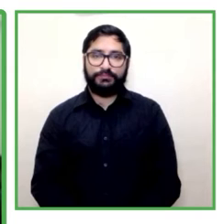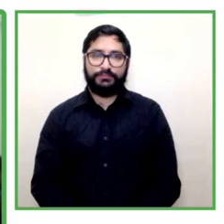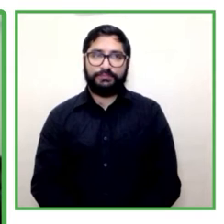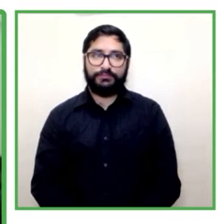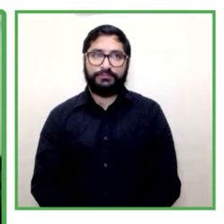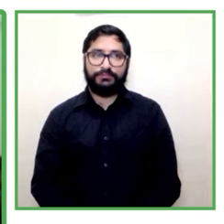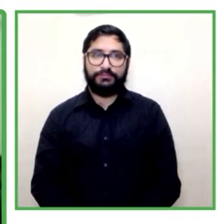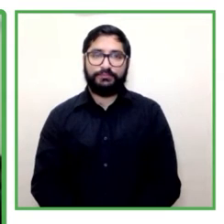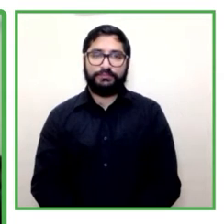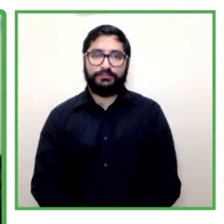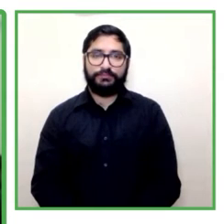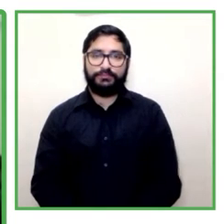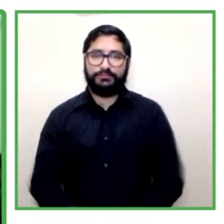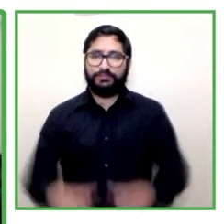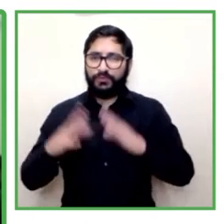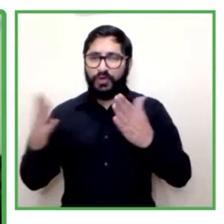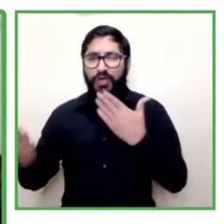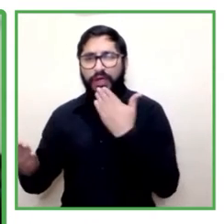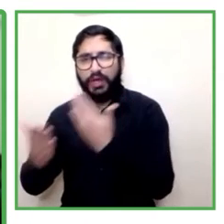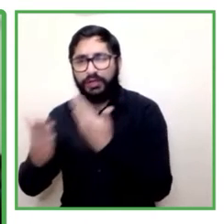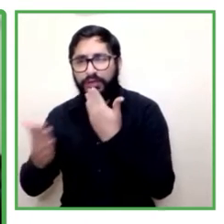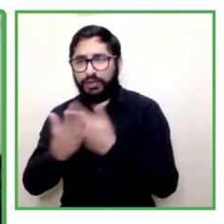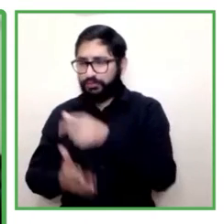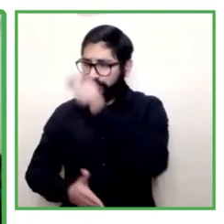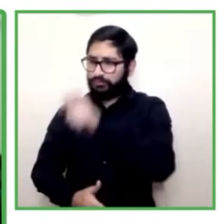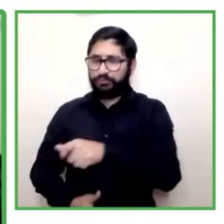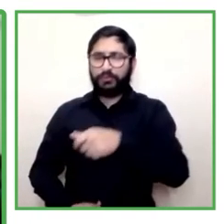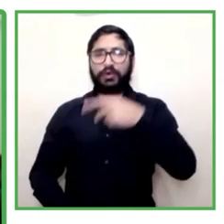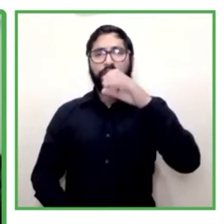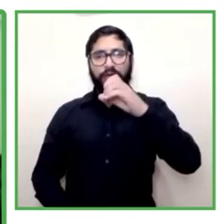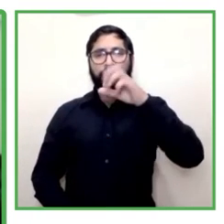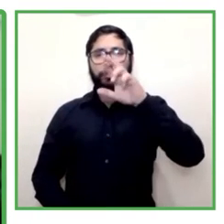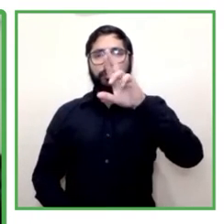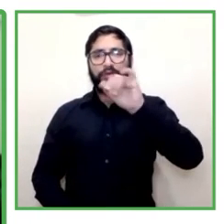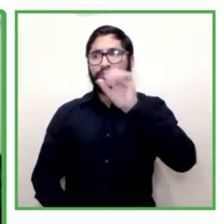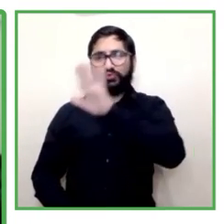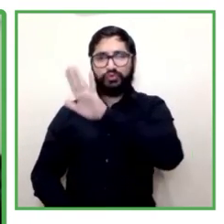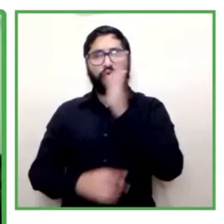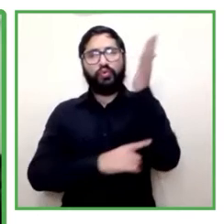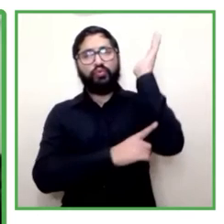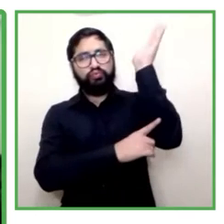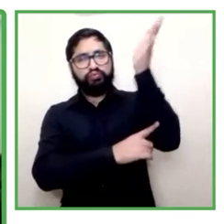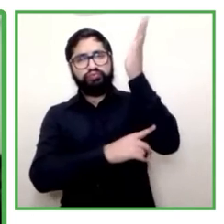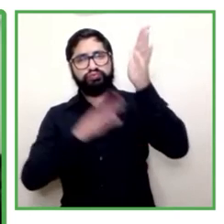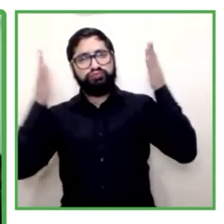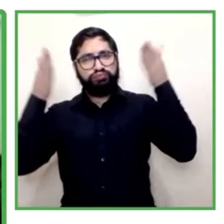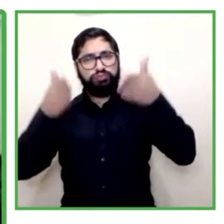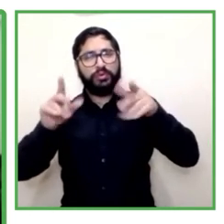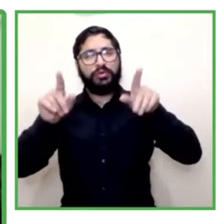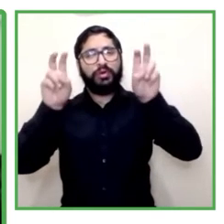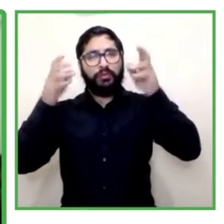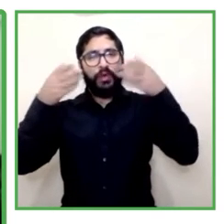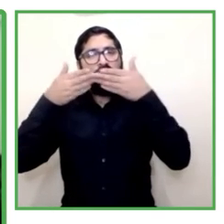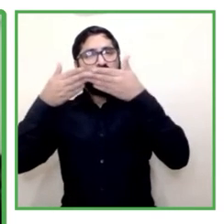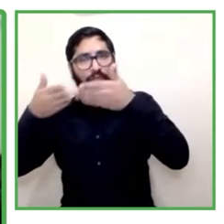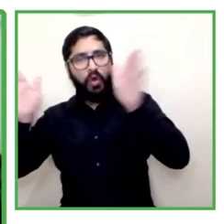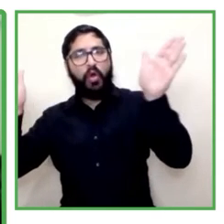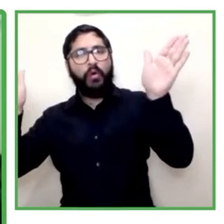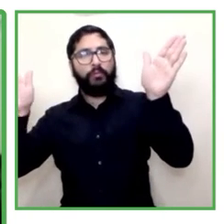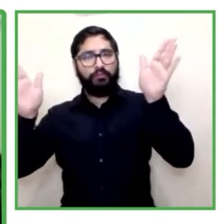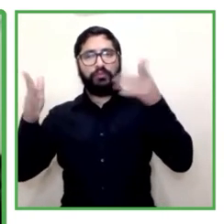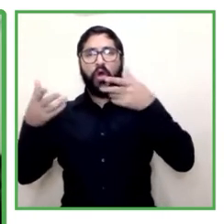Muchas gracias Cristian por tu exposición y por abrirnos la oportunidad de conocer sobre las